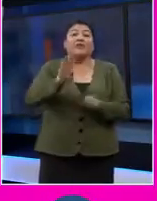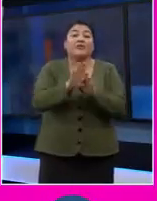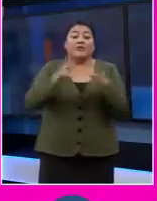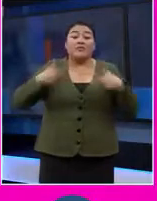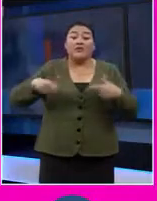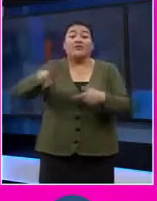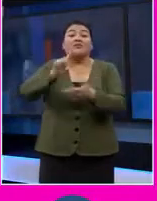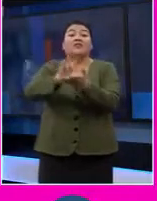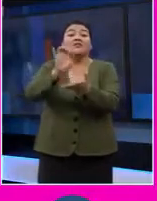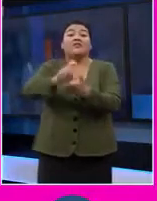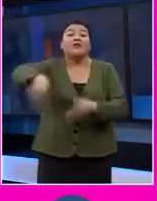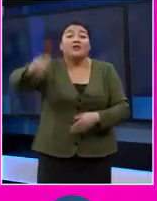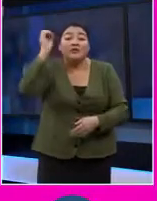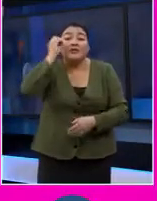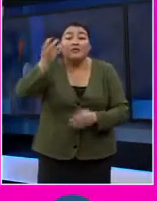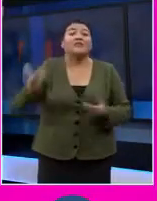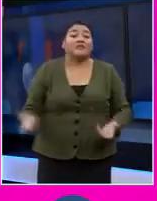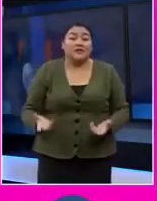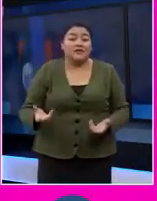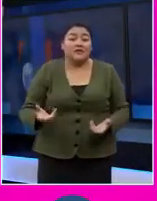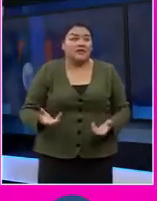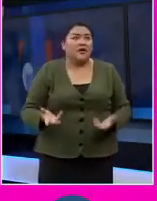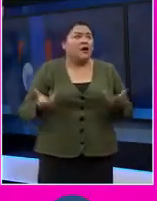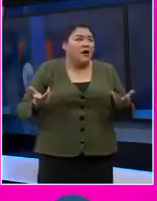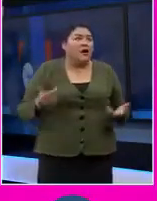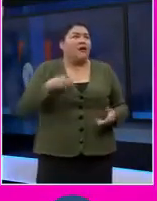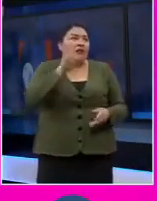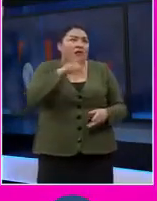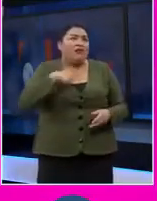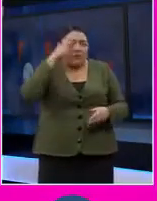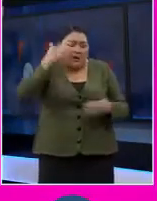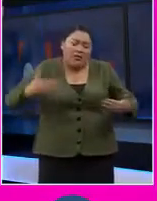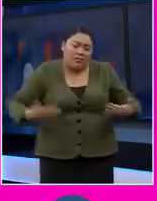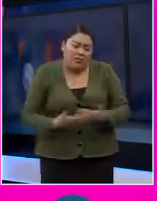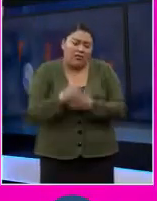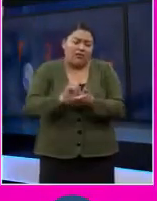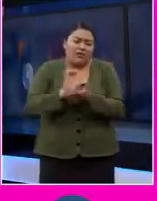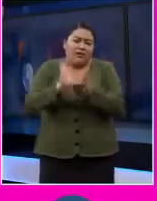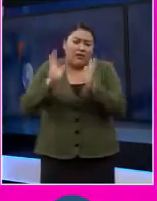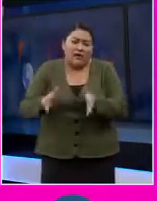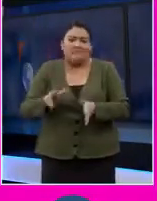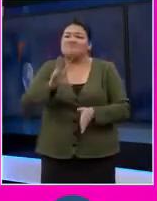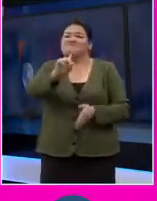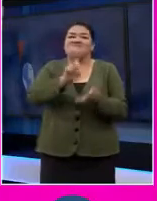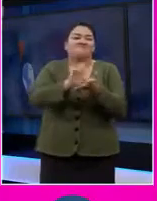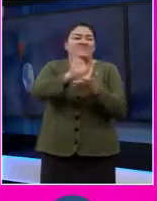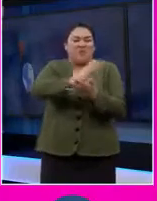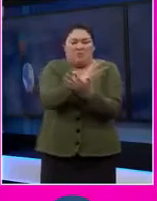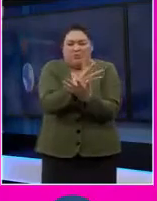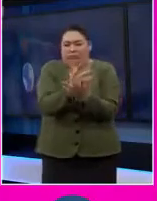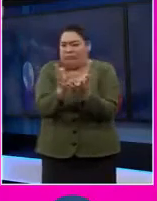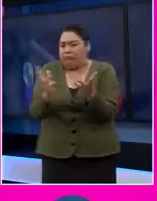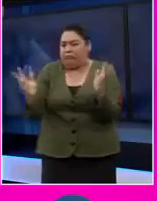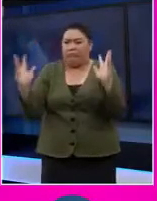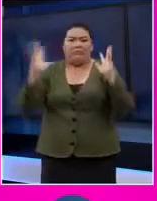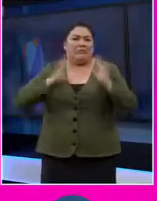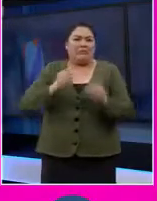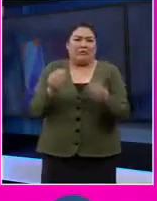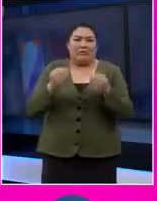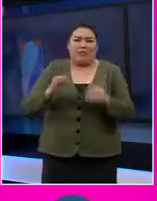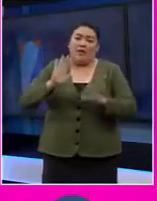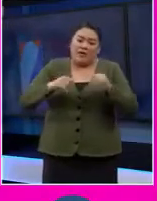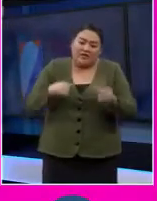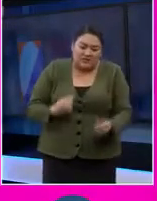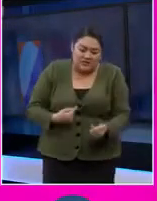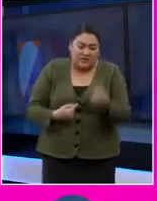personas con discapacidad no nada más son discapacidades por nacimiento, hay una multiplicidad de discapacidades que también se adquieren a lo largo del